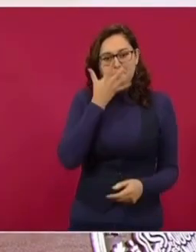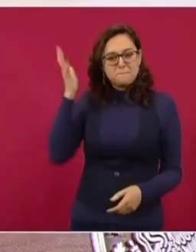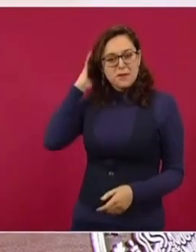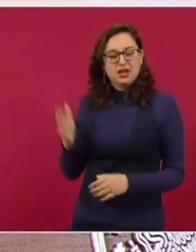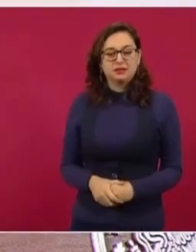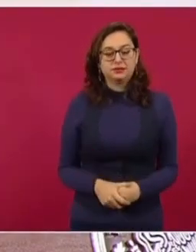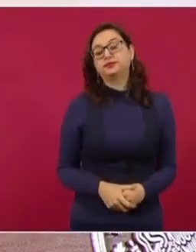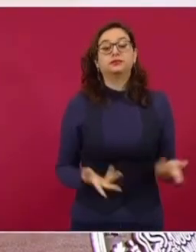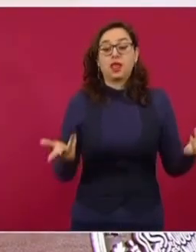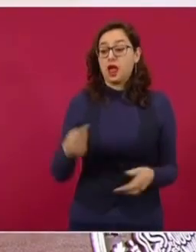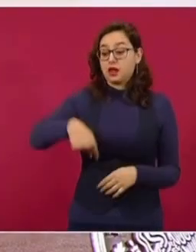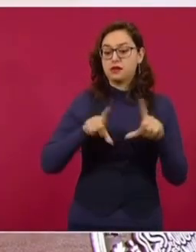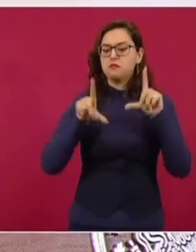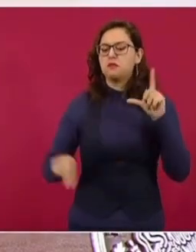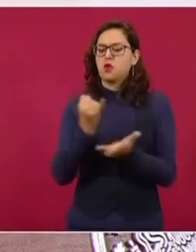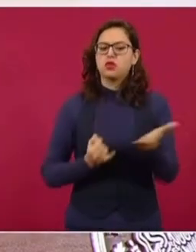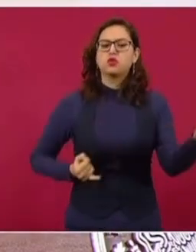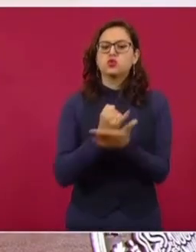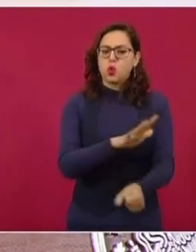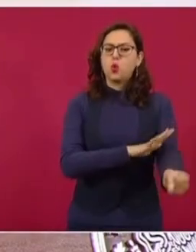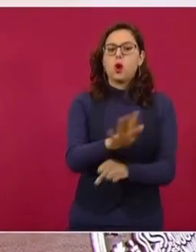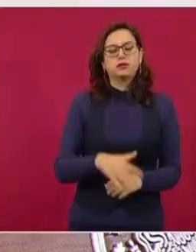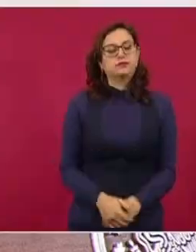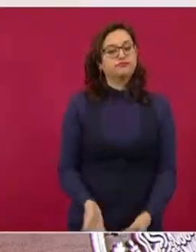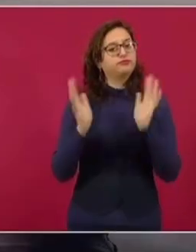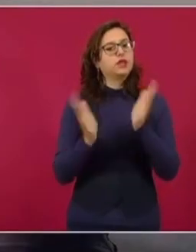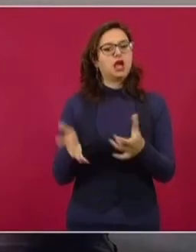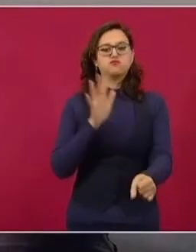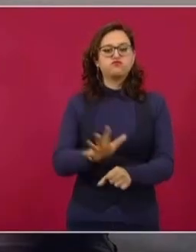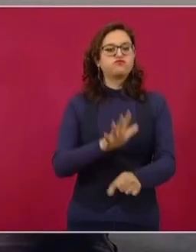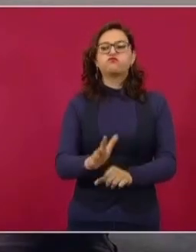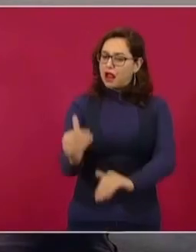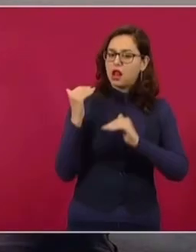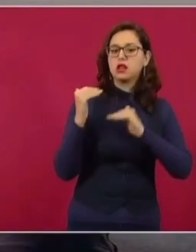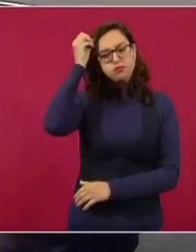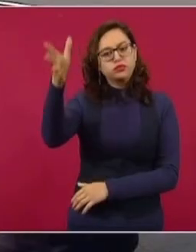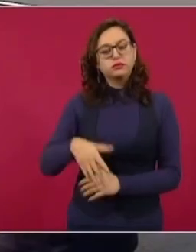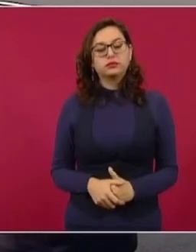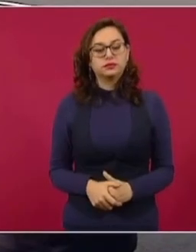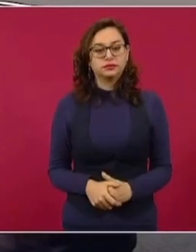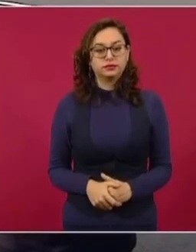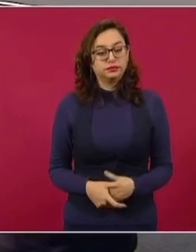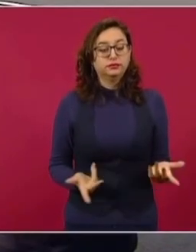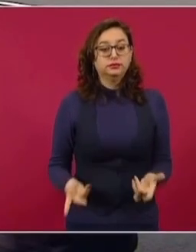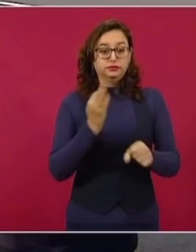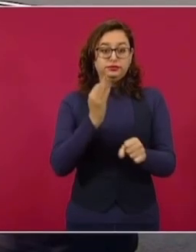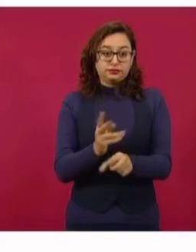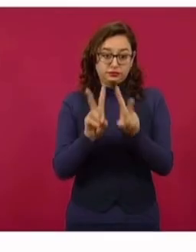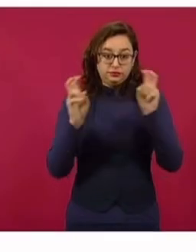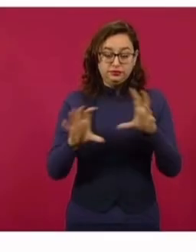crudo, dos millones de barriles al día y no vamos a pasar de ese límite. Pero así está.